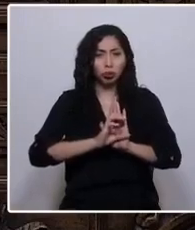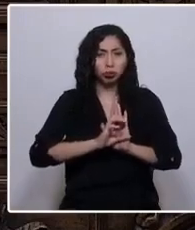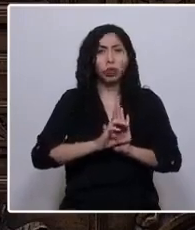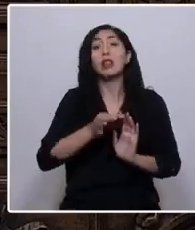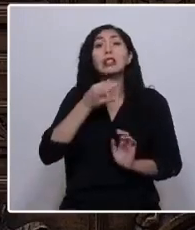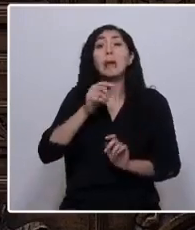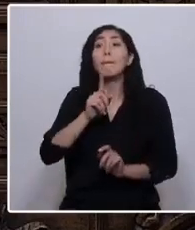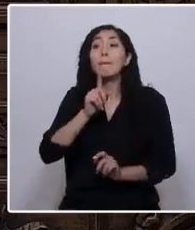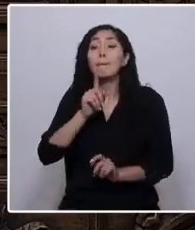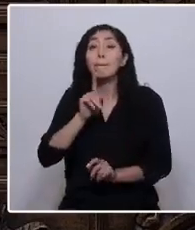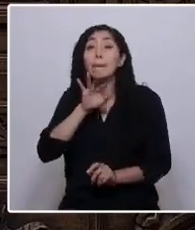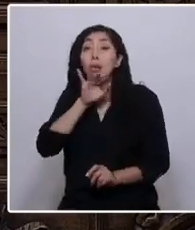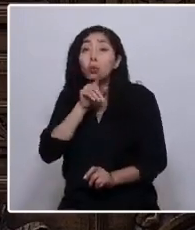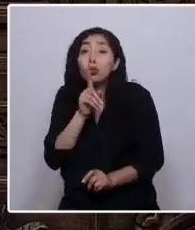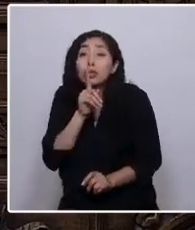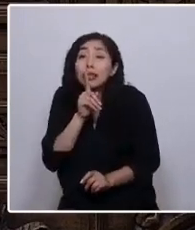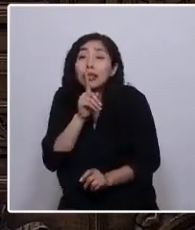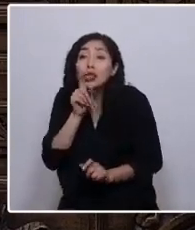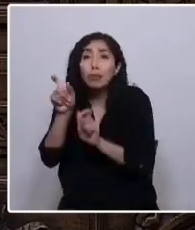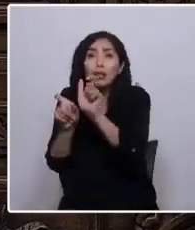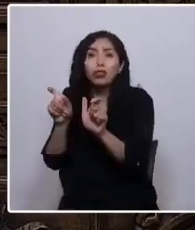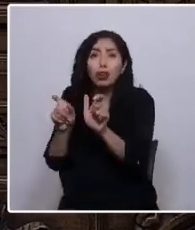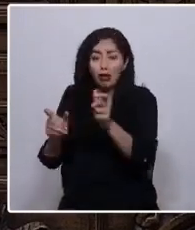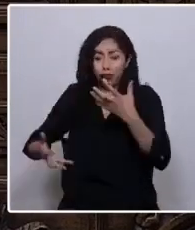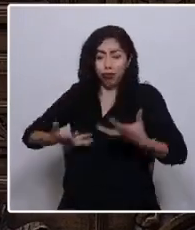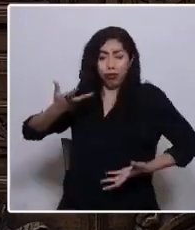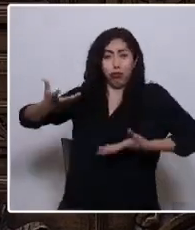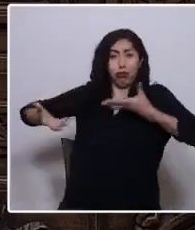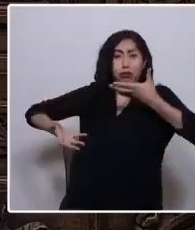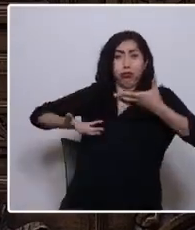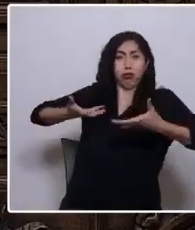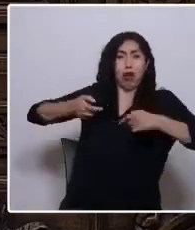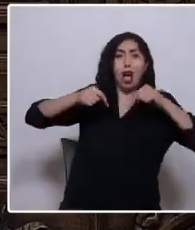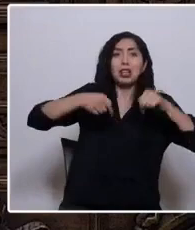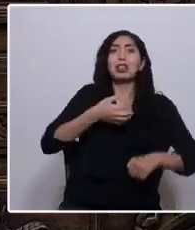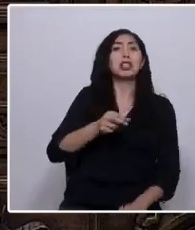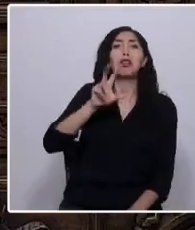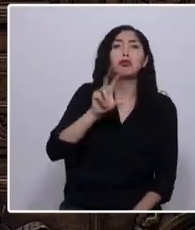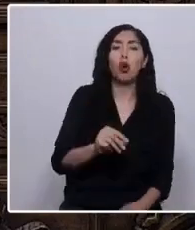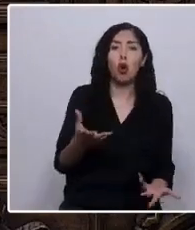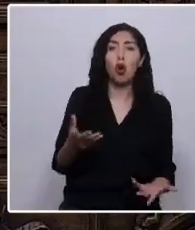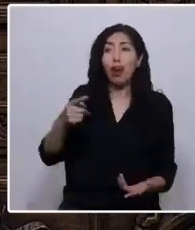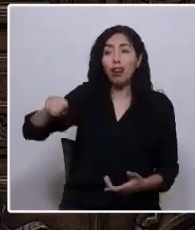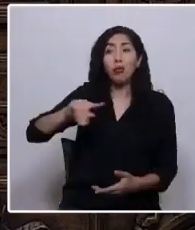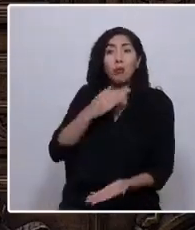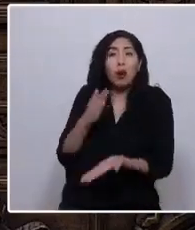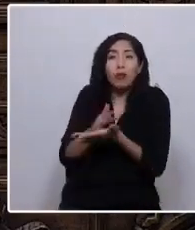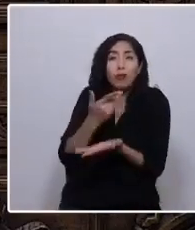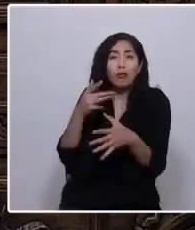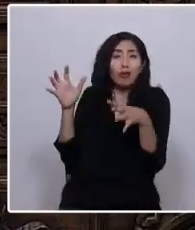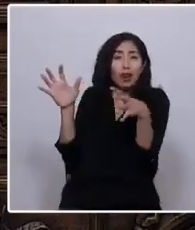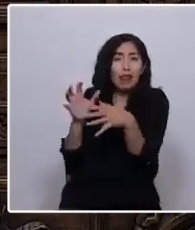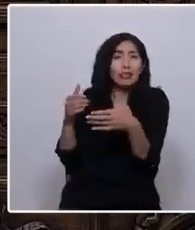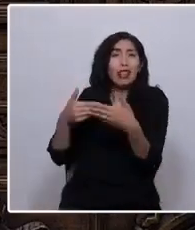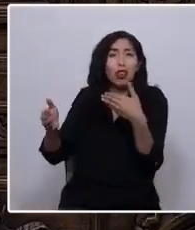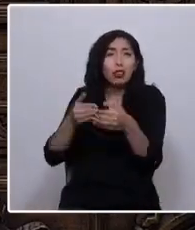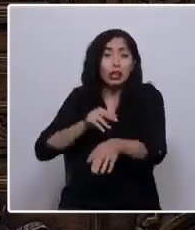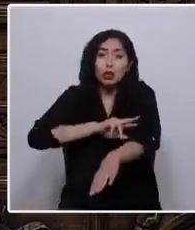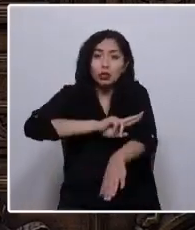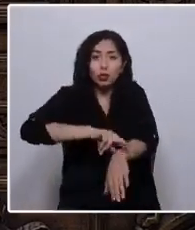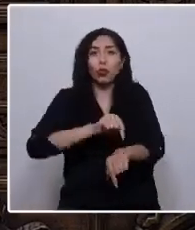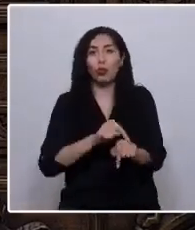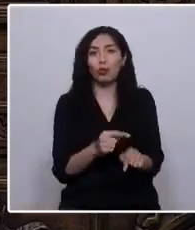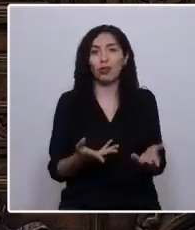personas asesinadas y quemadas vivas por la violencia, por el terrorismo en la macrozona sur. Señora